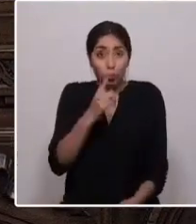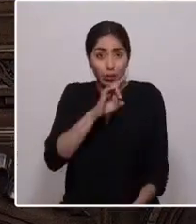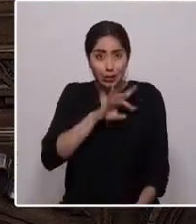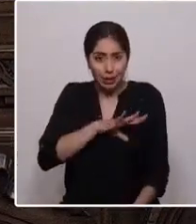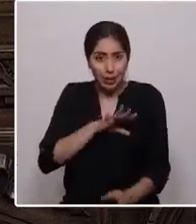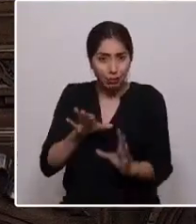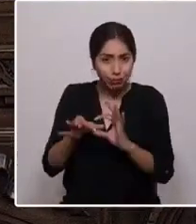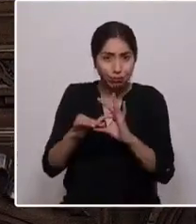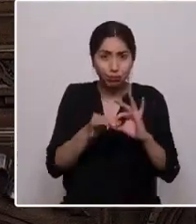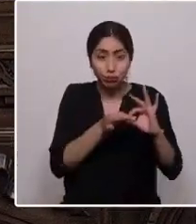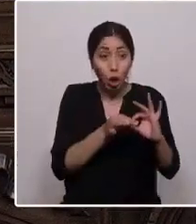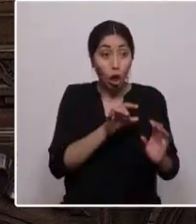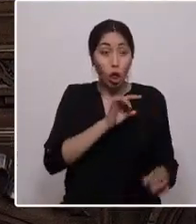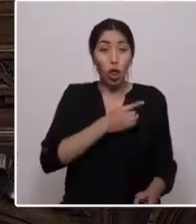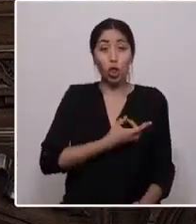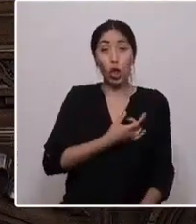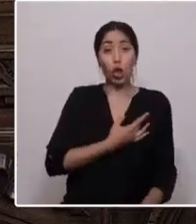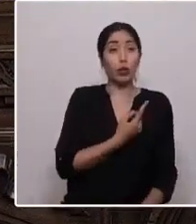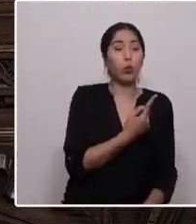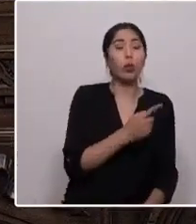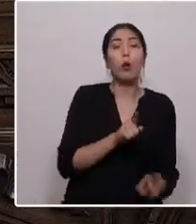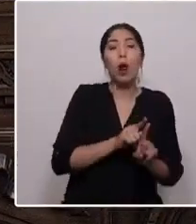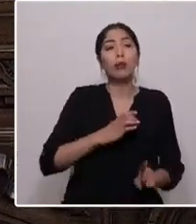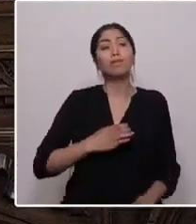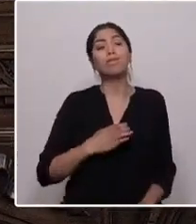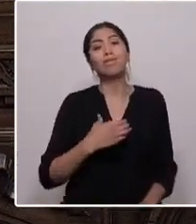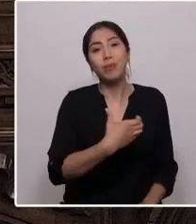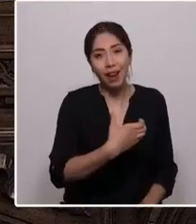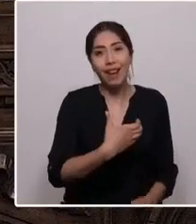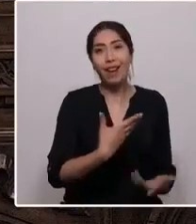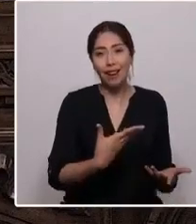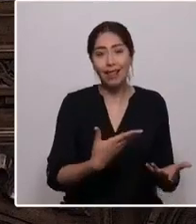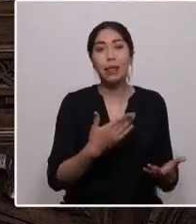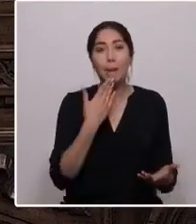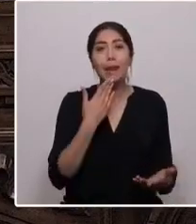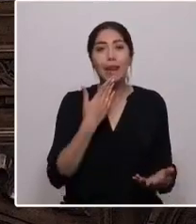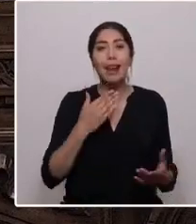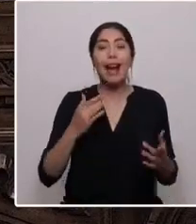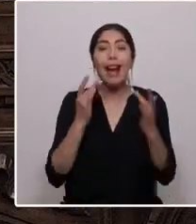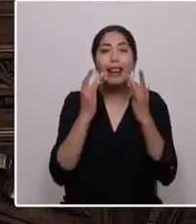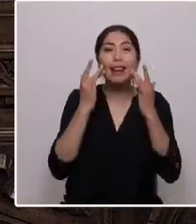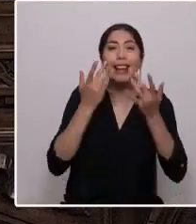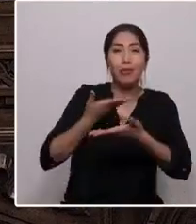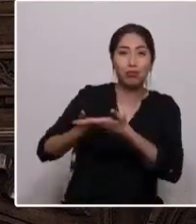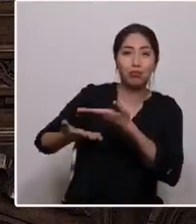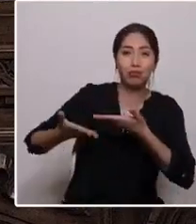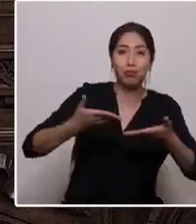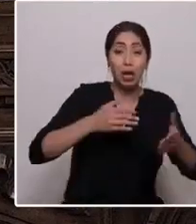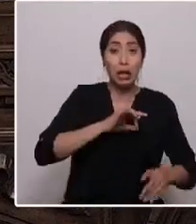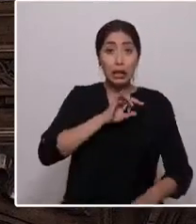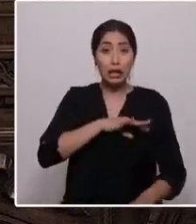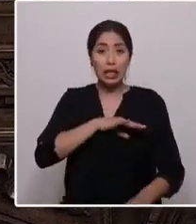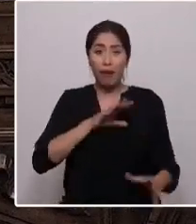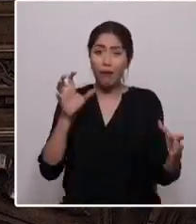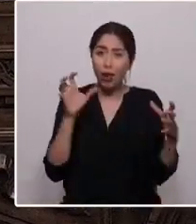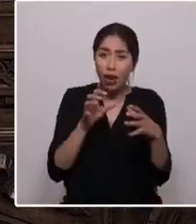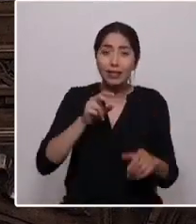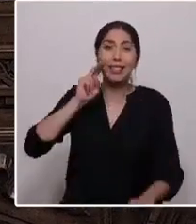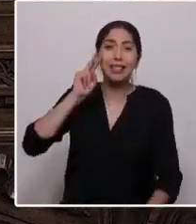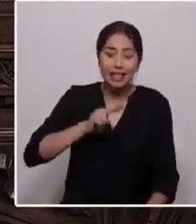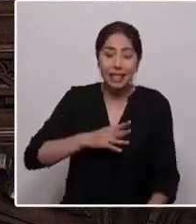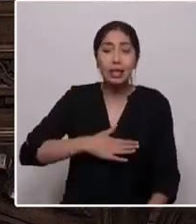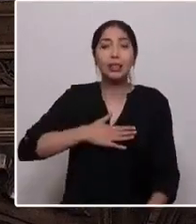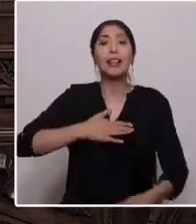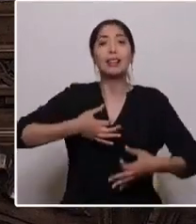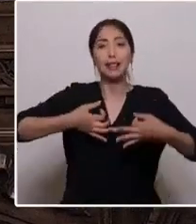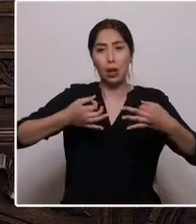en que los dolores de uno sean los del otro y asimismo las alegrías. Un Chile sin violencia, donde estemos seguros, sin el miedo, por